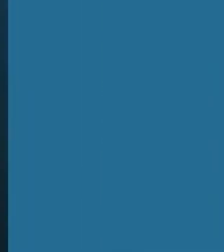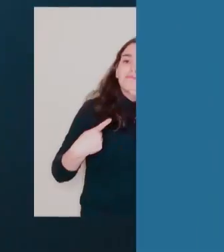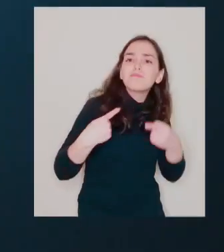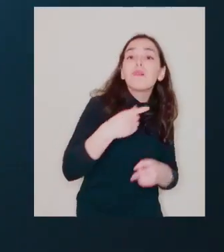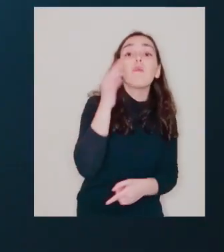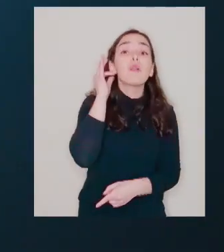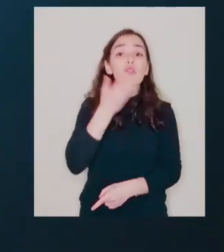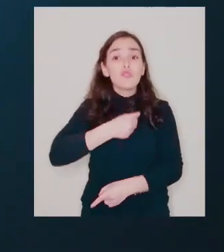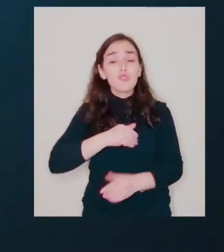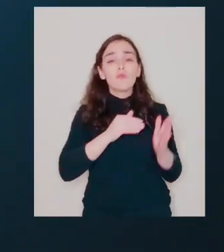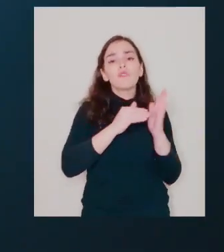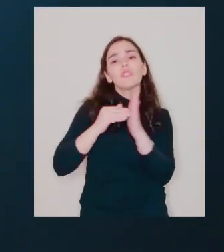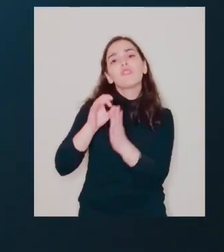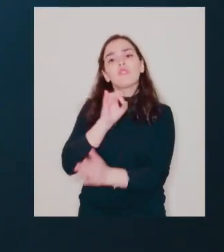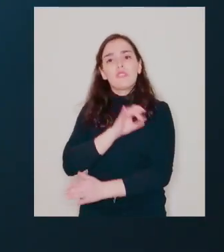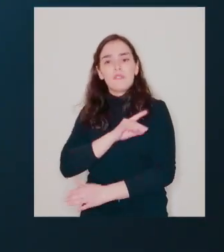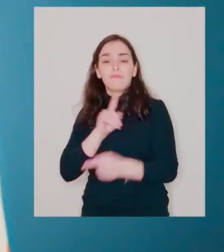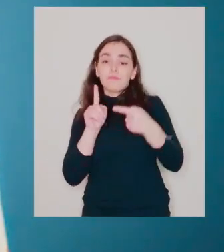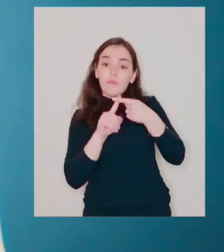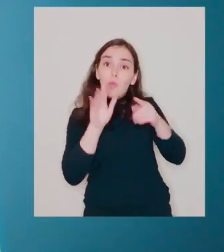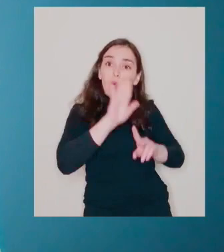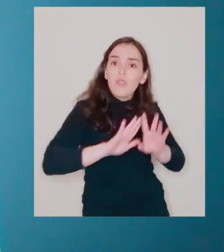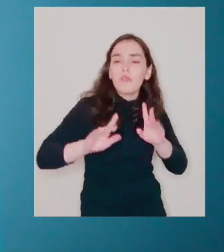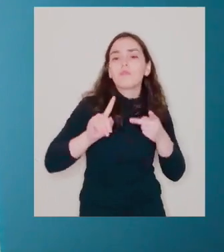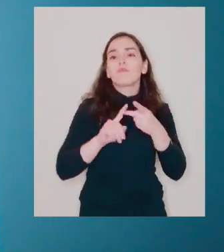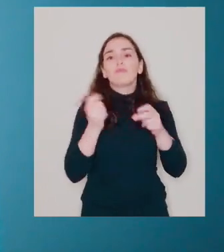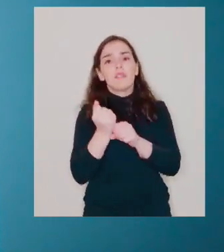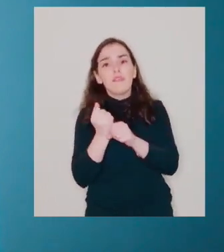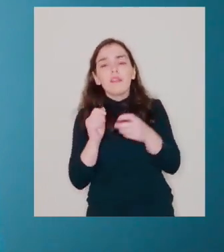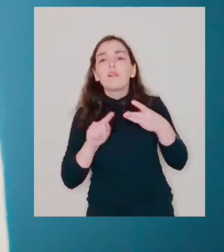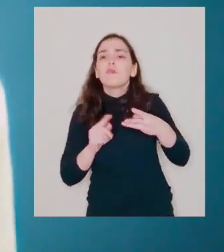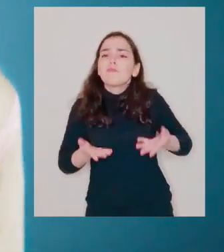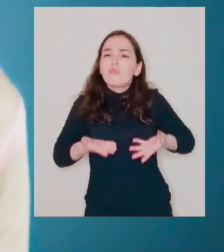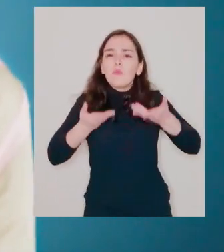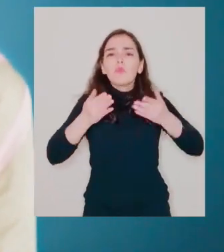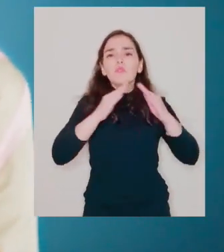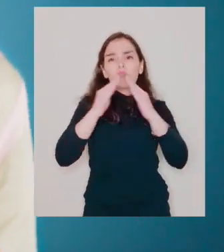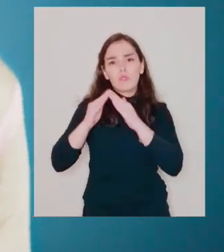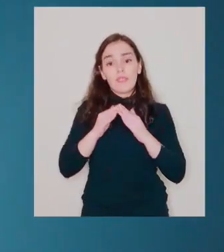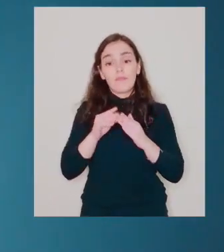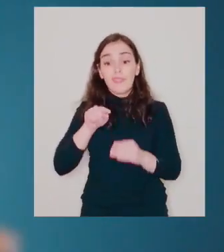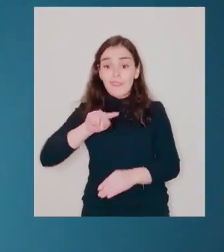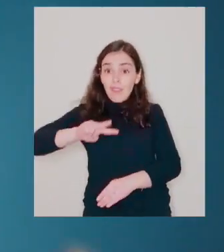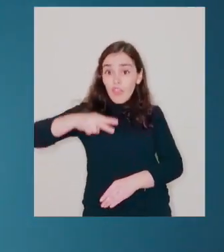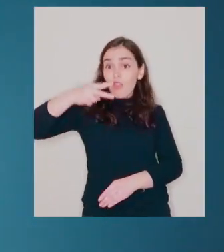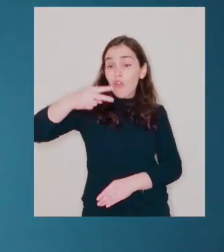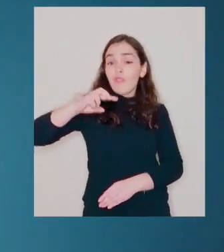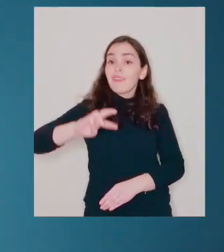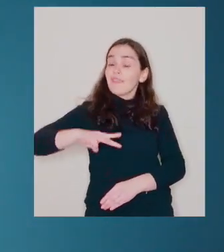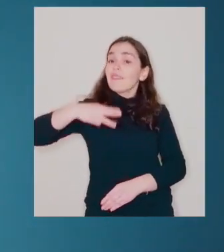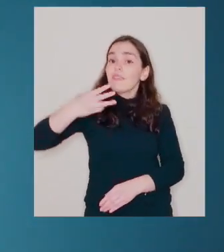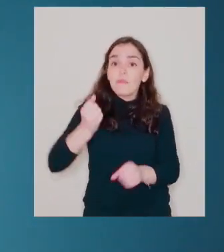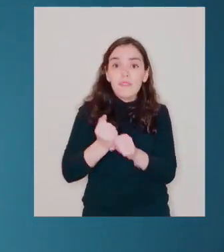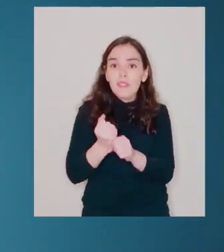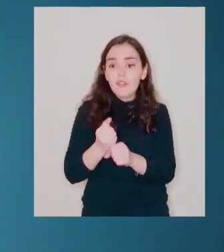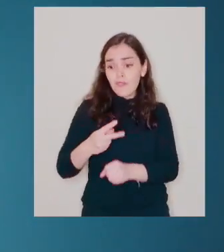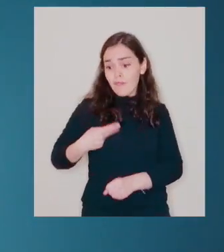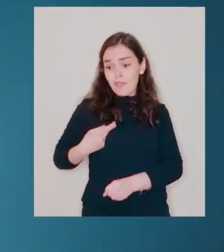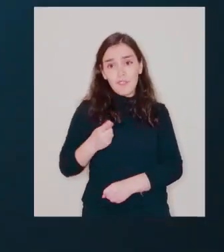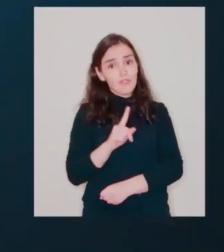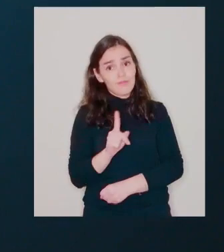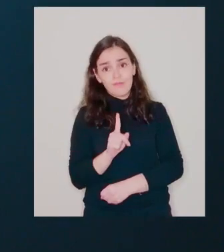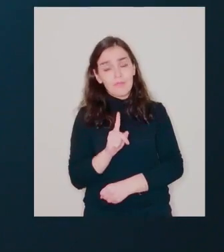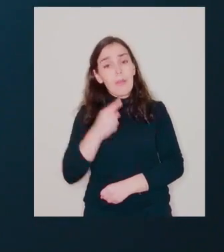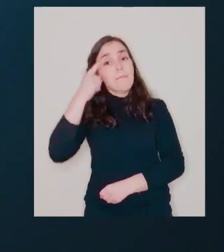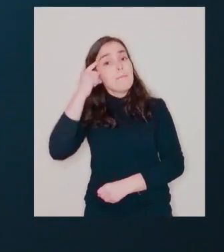Históricamente las mujeres hemos sostenido Chile Cuidamos, trabajamos y levantamos nuestros hogares Y ese doble o triple trabajo no